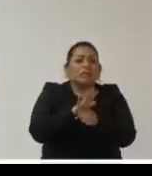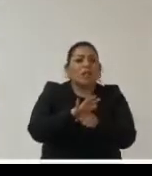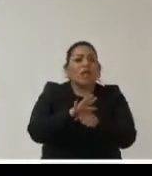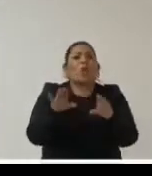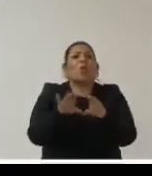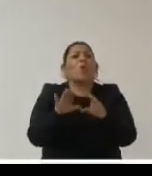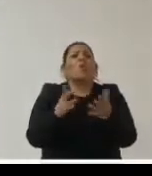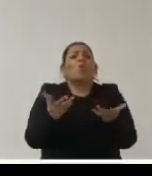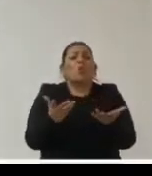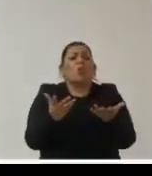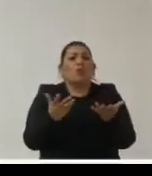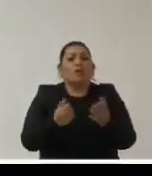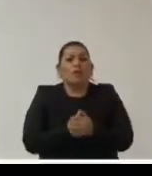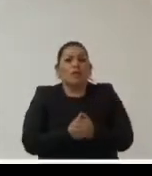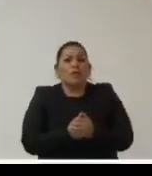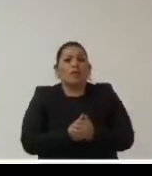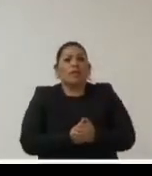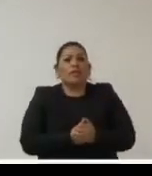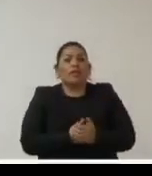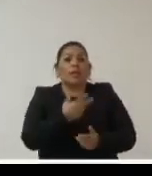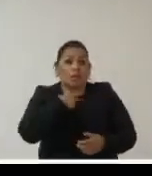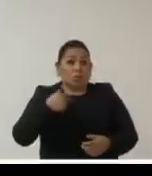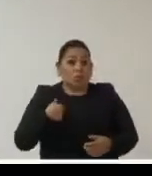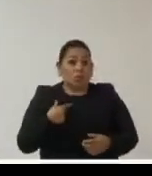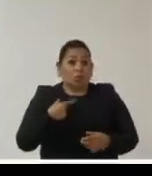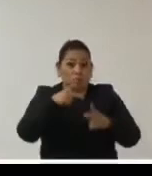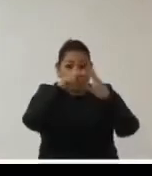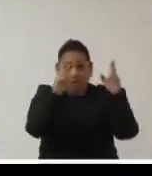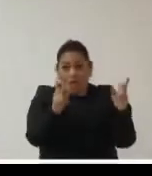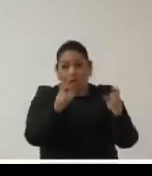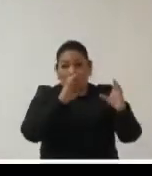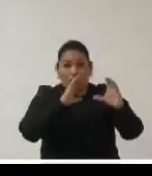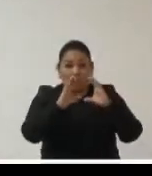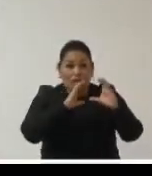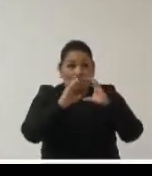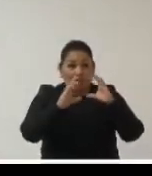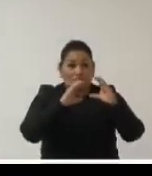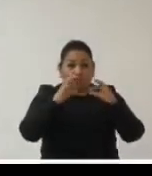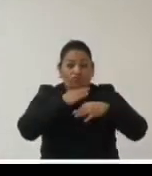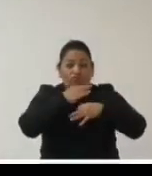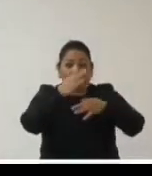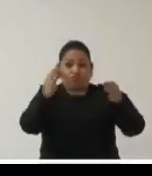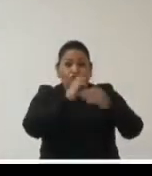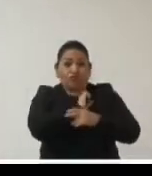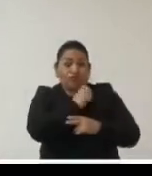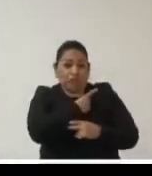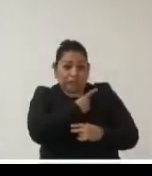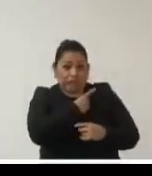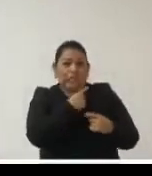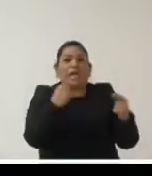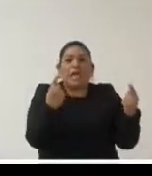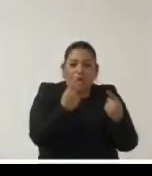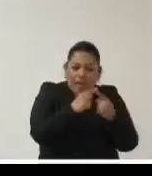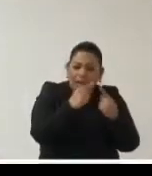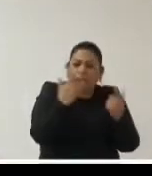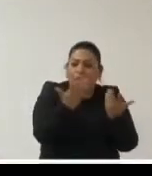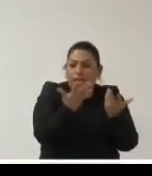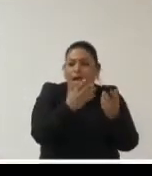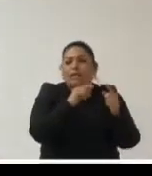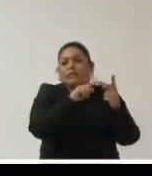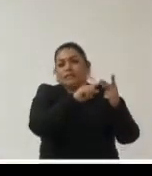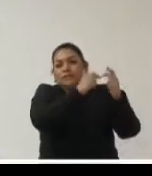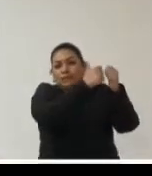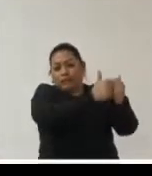lo que notamos es que en temas de comunicados de salud de qué hacer de qué edad en casa